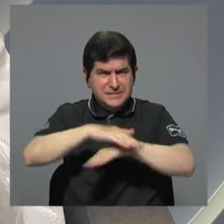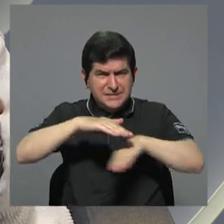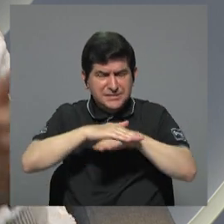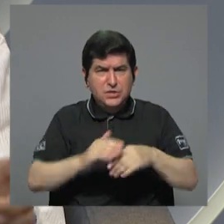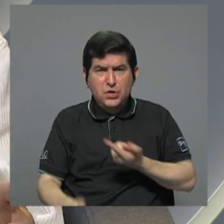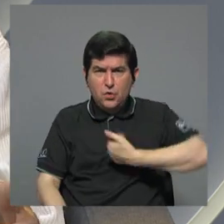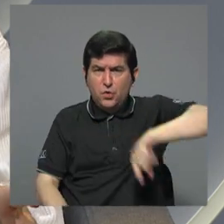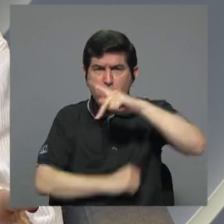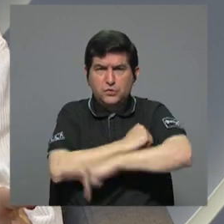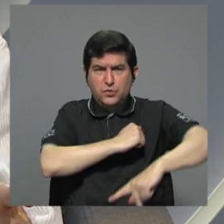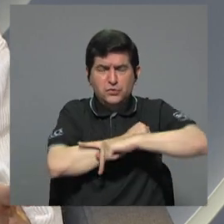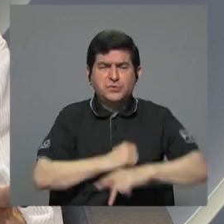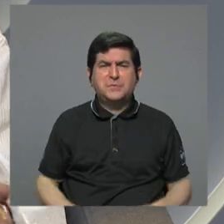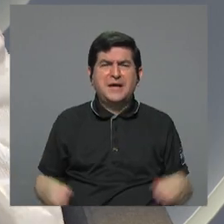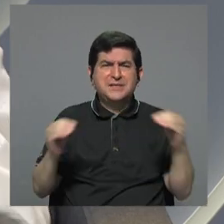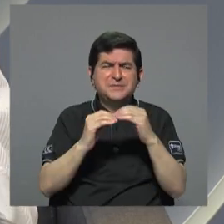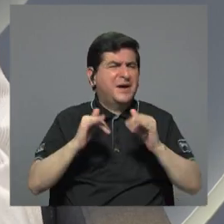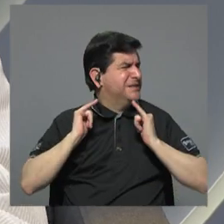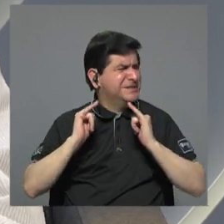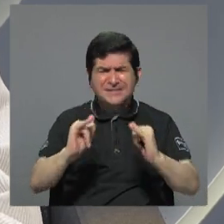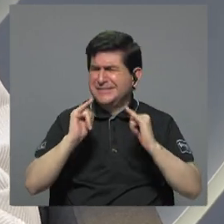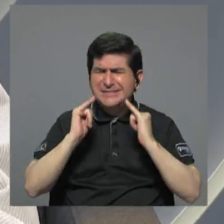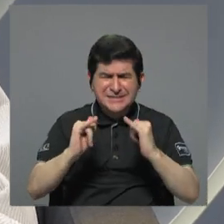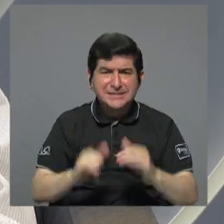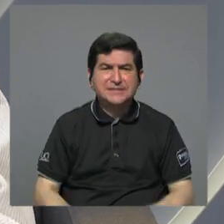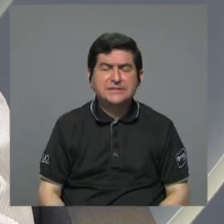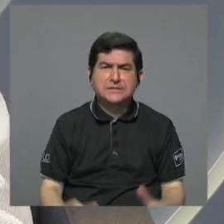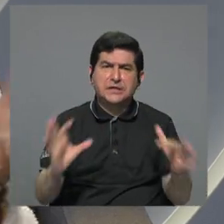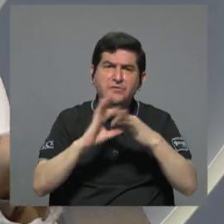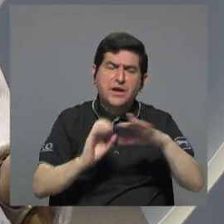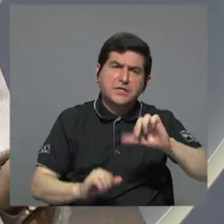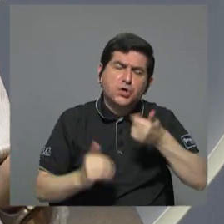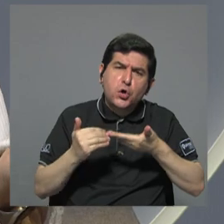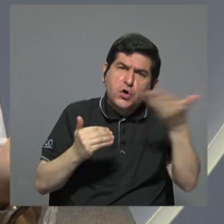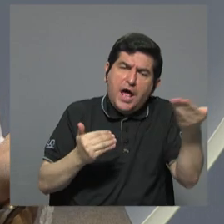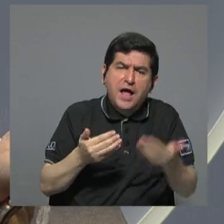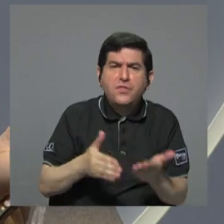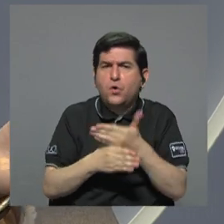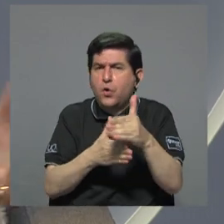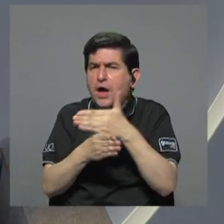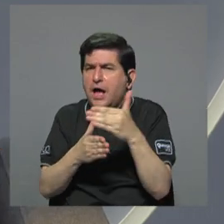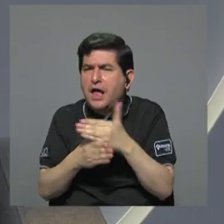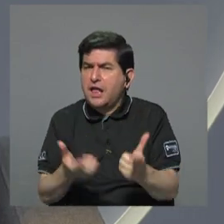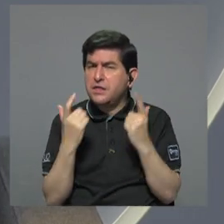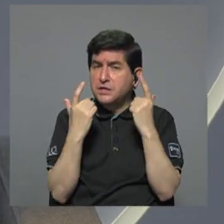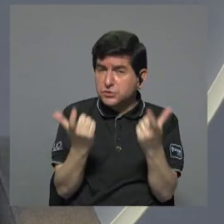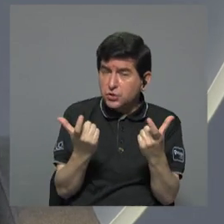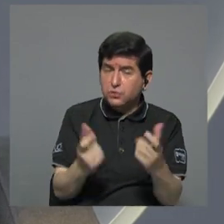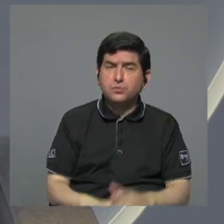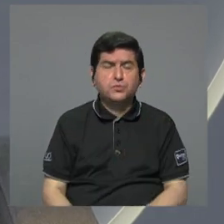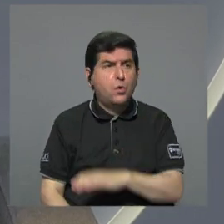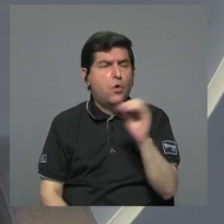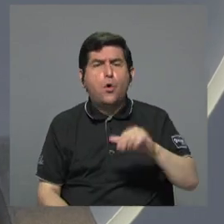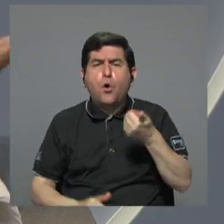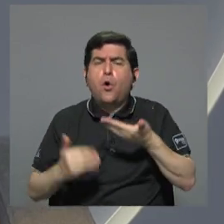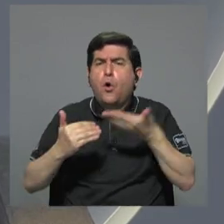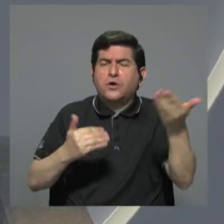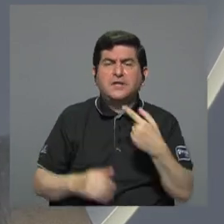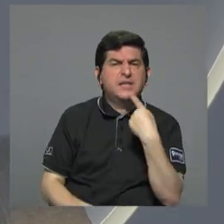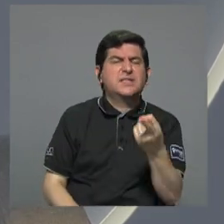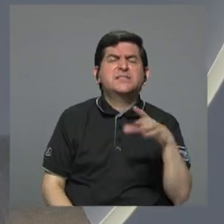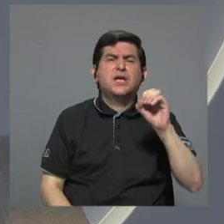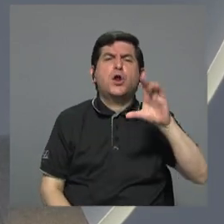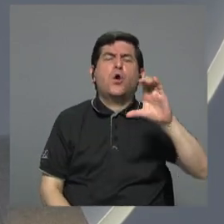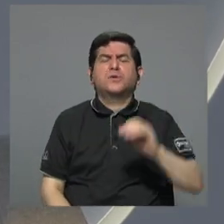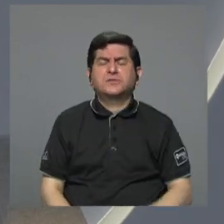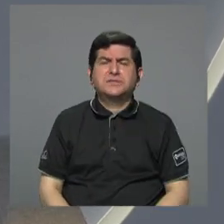convertido en uno de los países más desiguales? ¿Tiene que ver con otras cosas? ¿Tiene que ver con distribución de la riqueza u otros elementos? ¿Qué dice Oscar